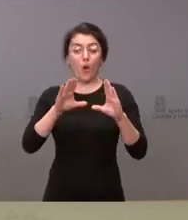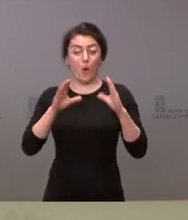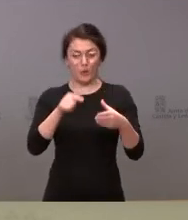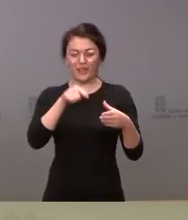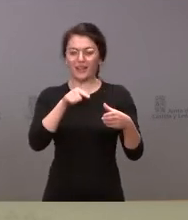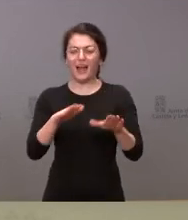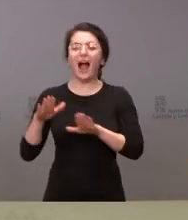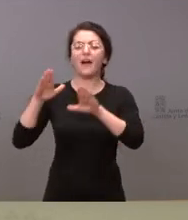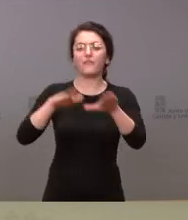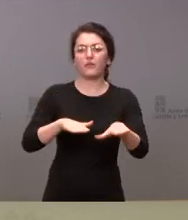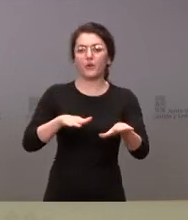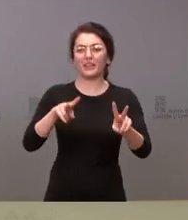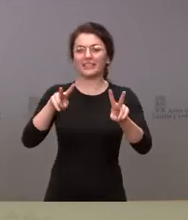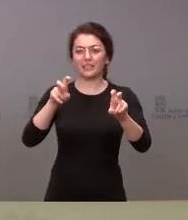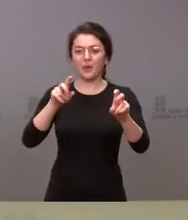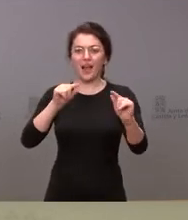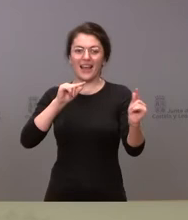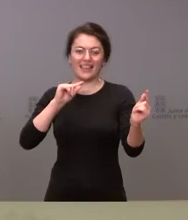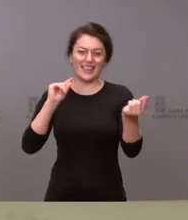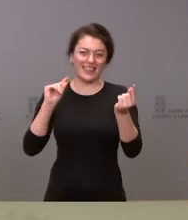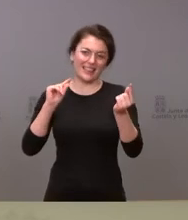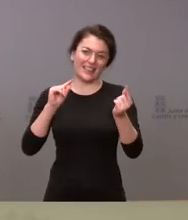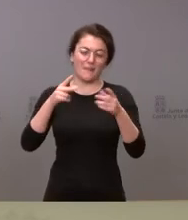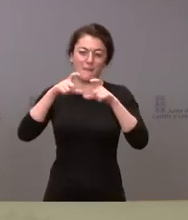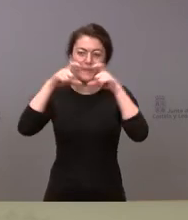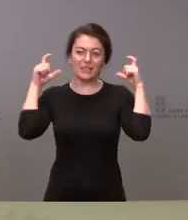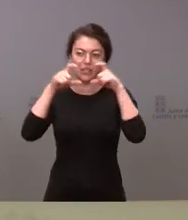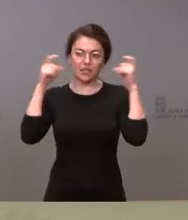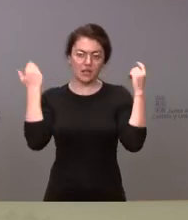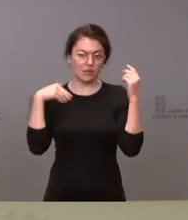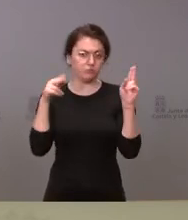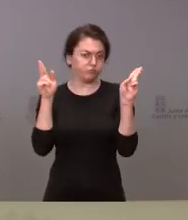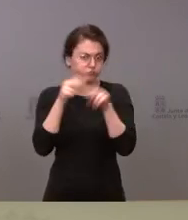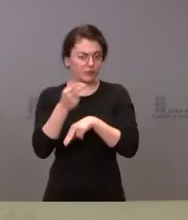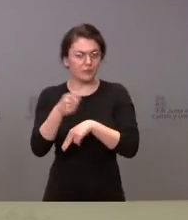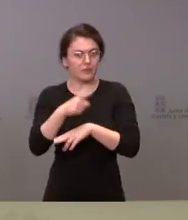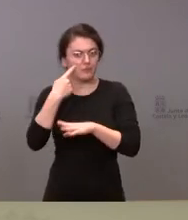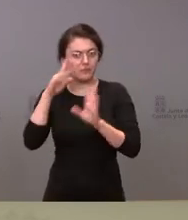o abrir el debate sobre el fin del uso de las mascarillas en este momento como ha planteado el Gobierno, el presidente. Gracias.